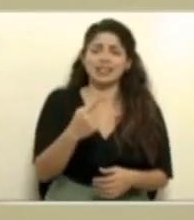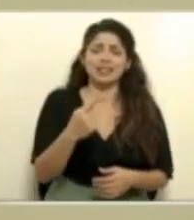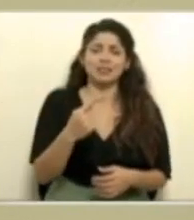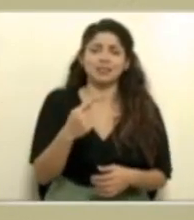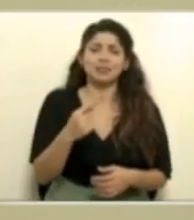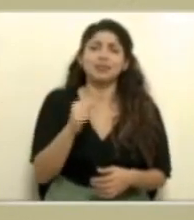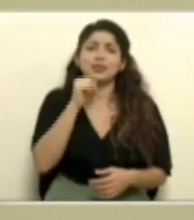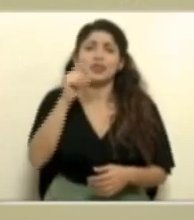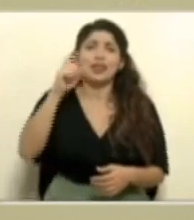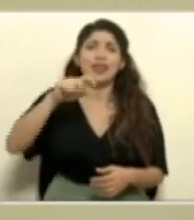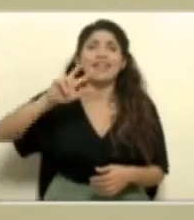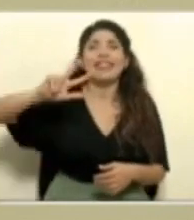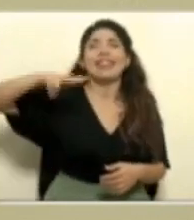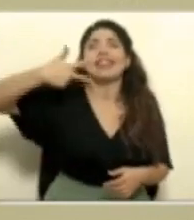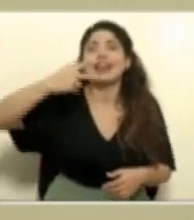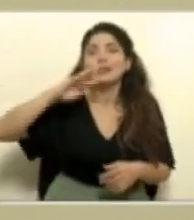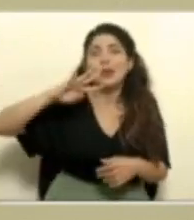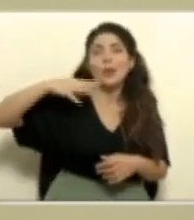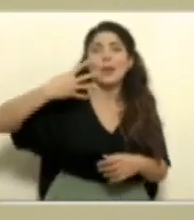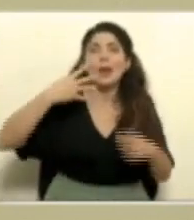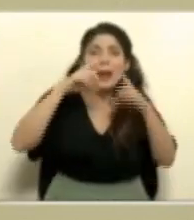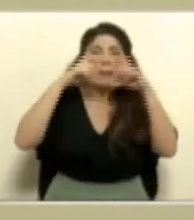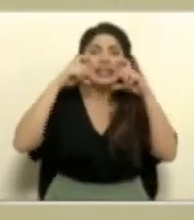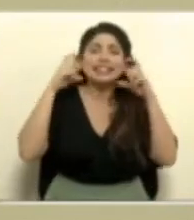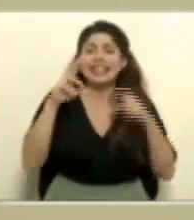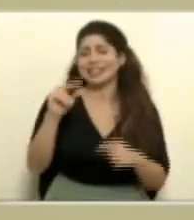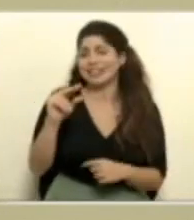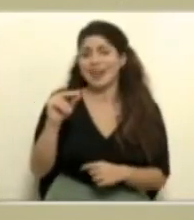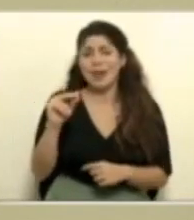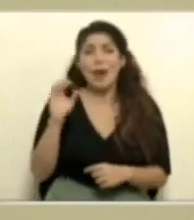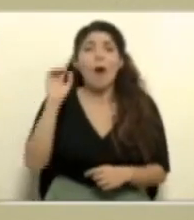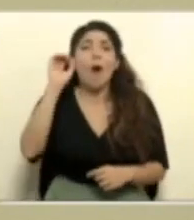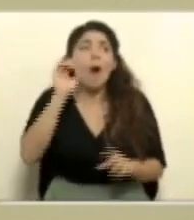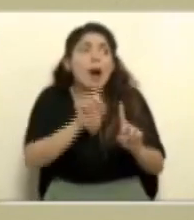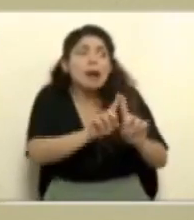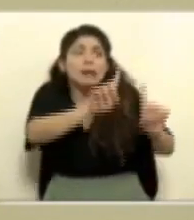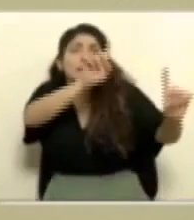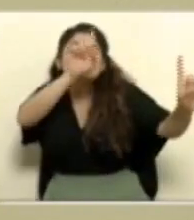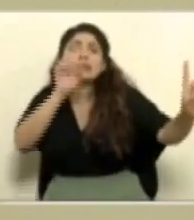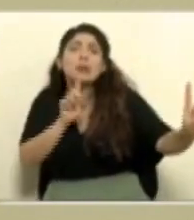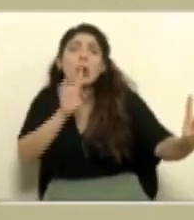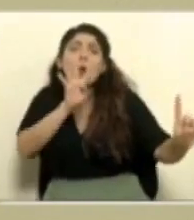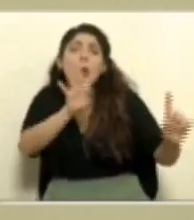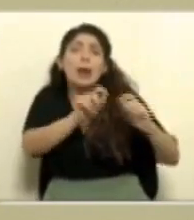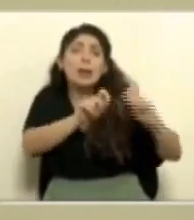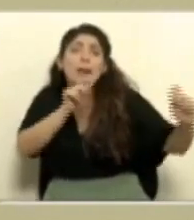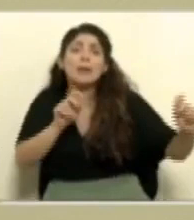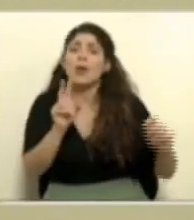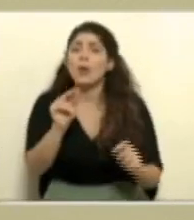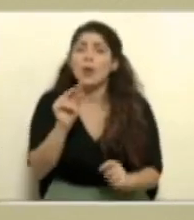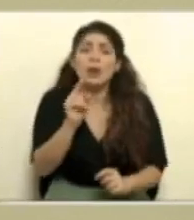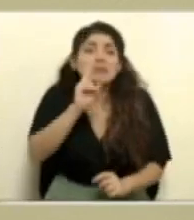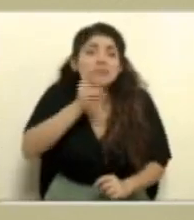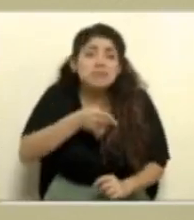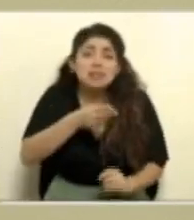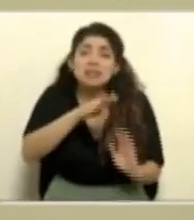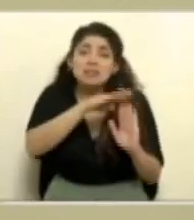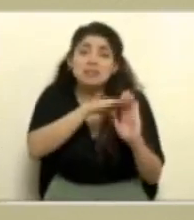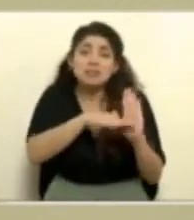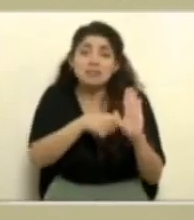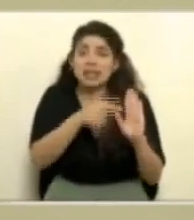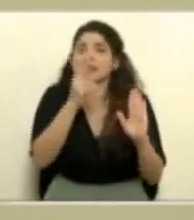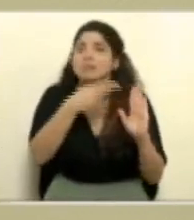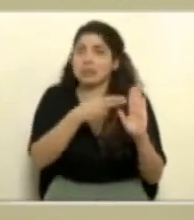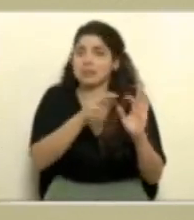hay que usar triple o cuádruple mascarilla, no es que hay que aumentar la distancia a 4 metros, siguen siendo efectivas las mismas medidas, pero es